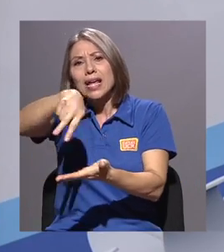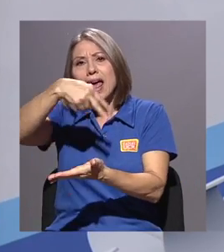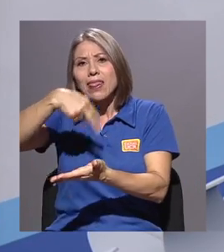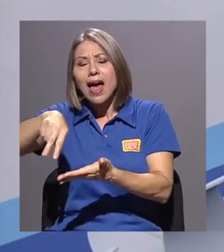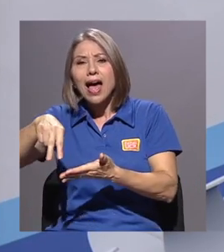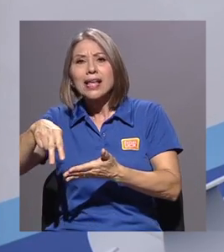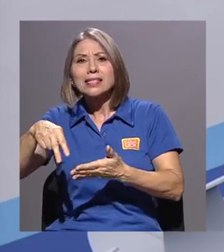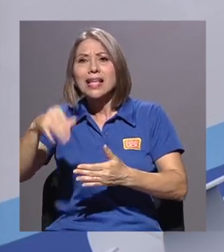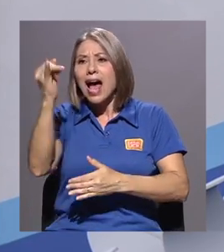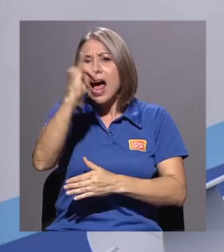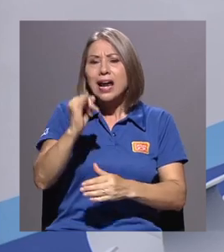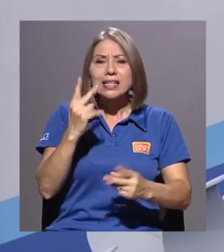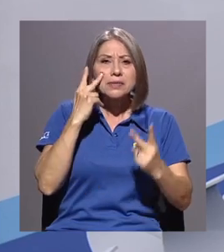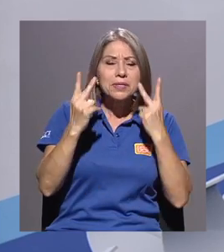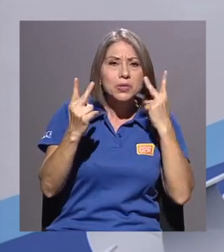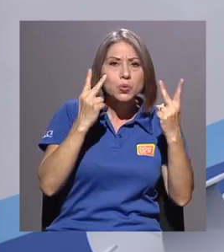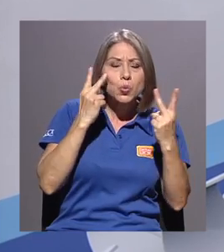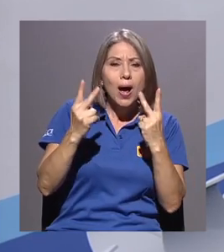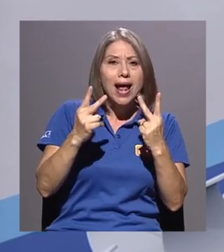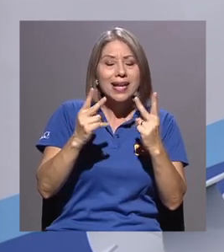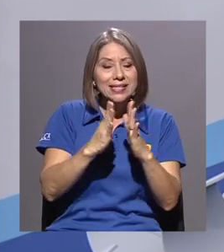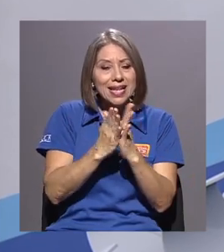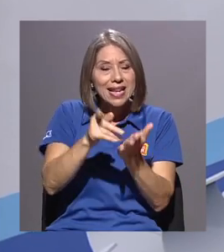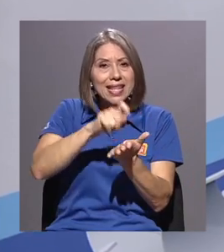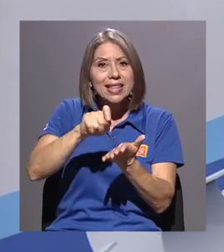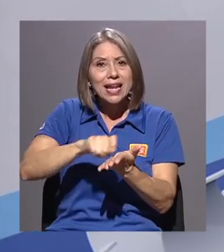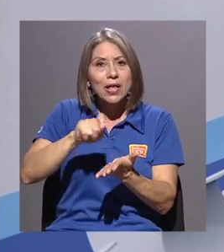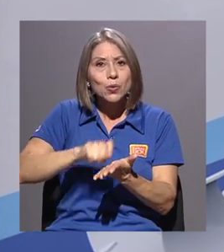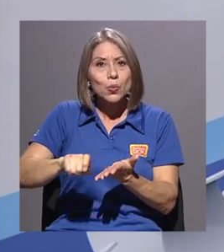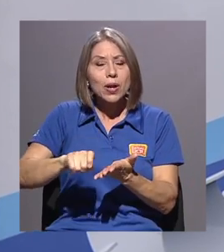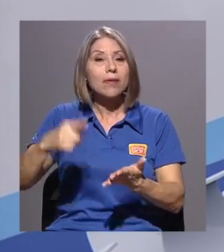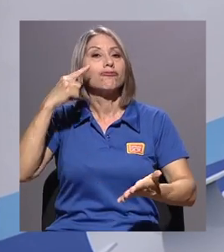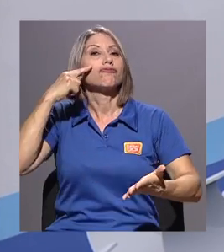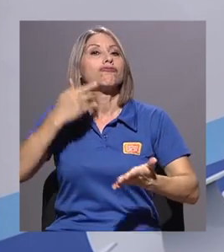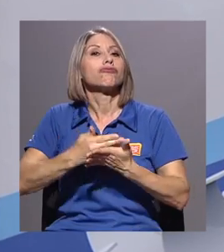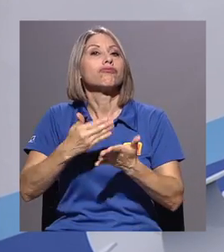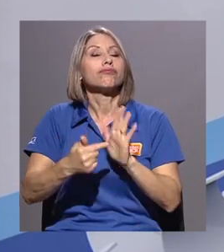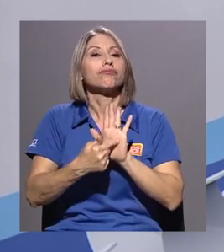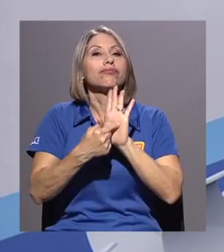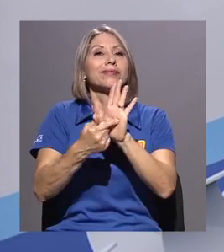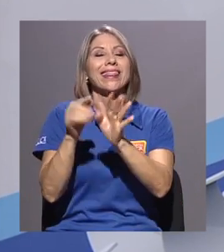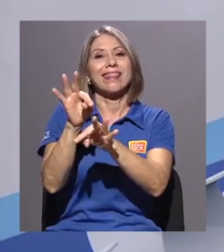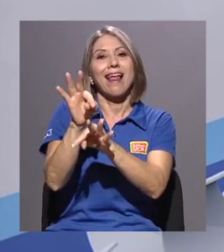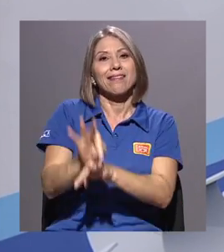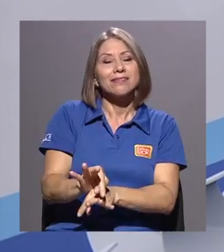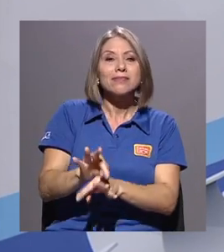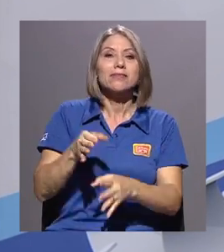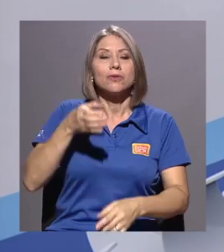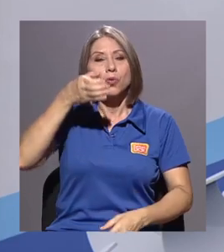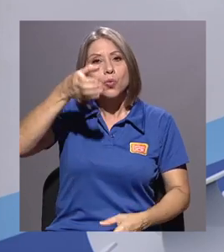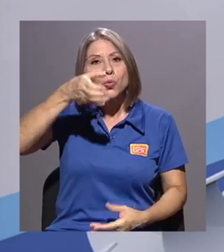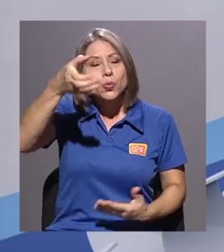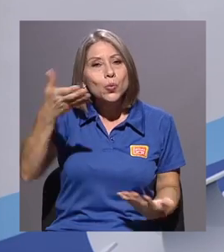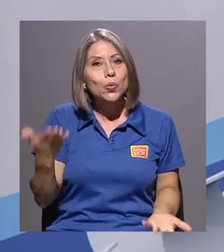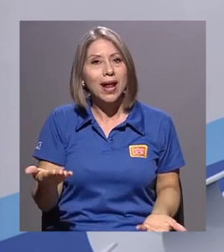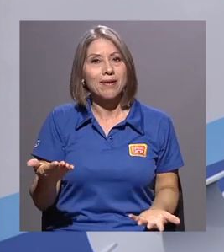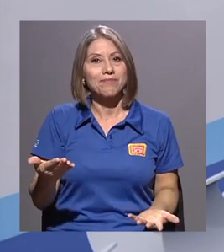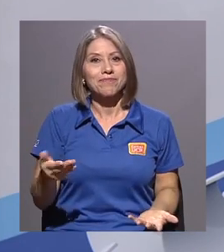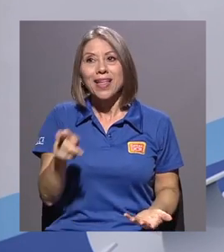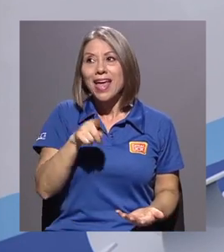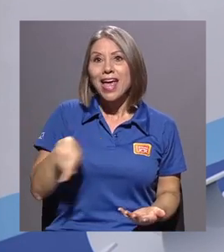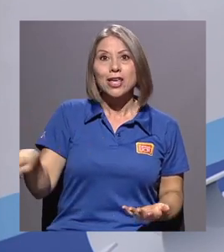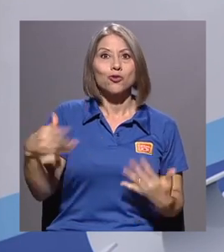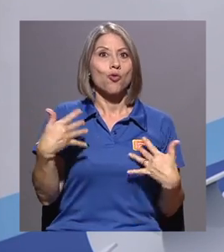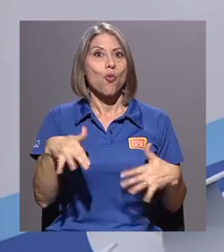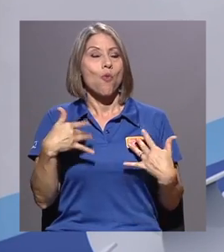visuales, literatura, nos darán una muestra de sus tradiciones, de su cultura, van a engaranar el